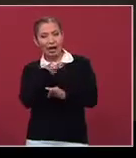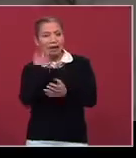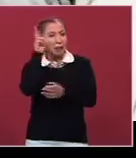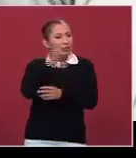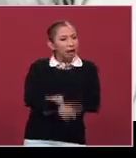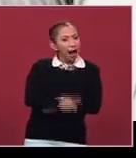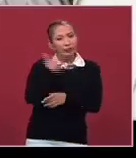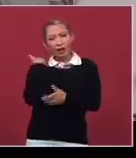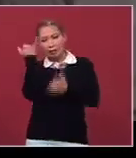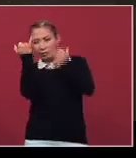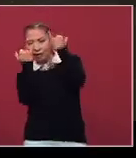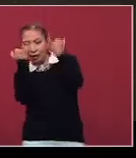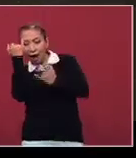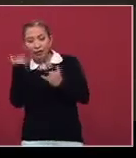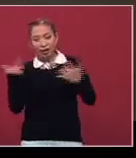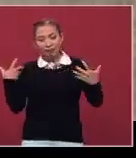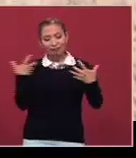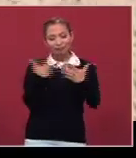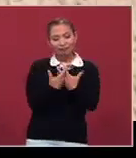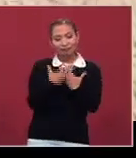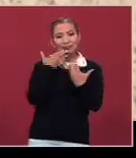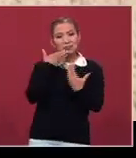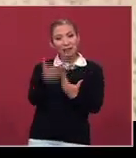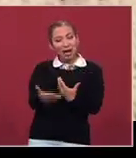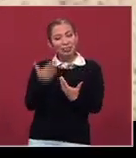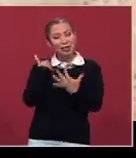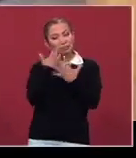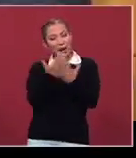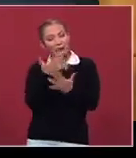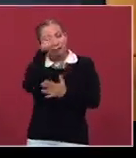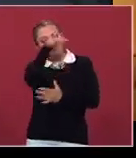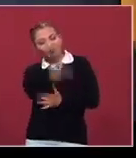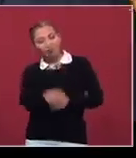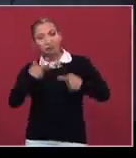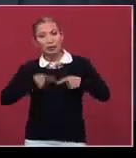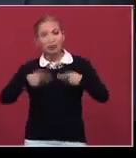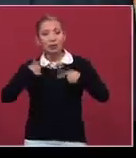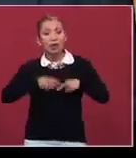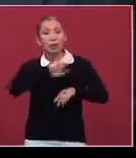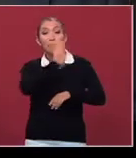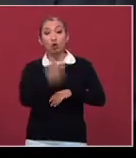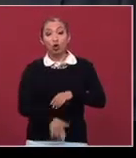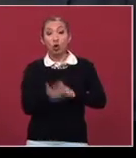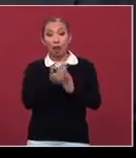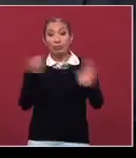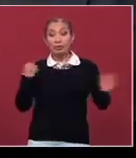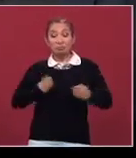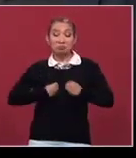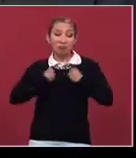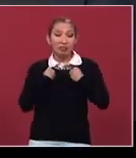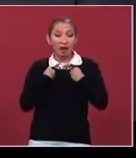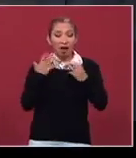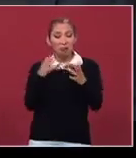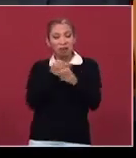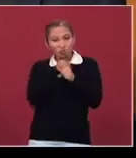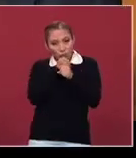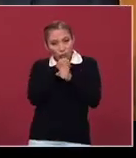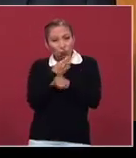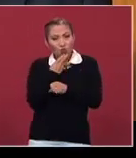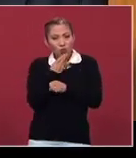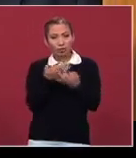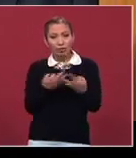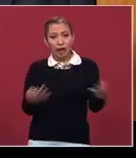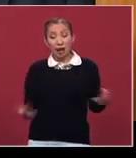y mito se alían en esta melancólica, ardiente y esperanzada figura que murió como había vivido, abrazado a la tierra.